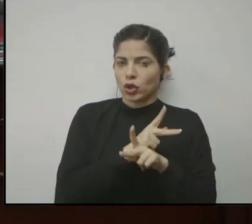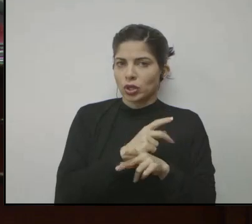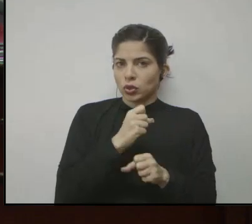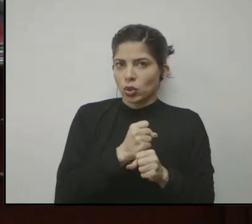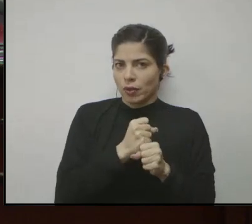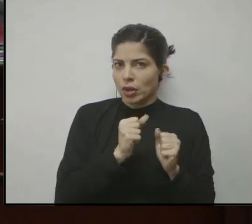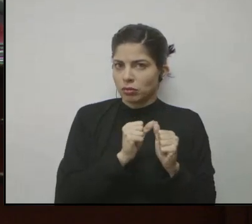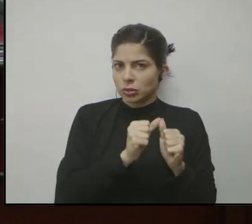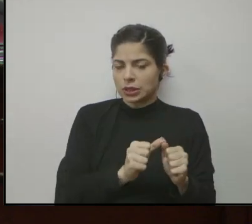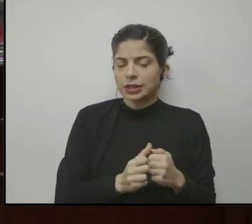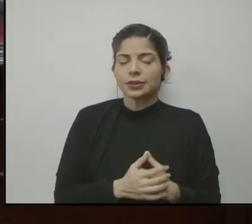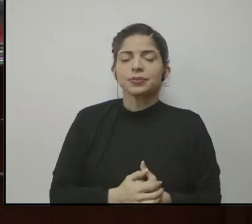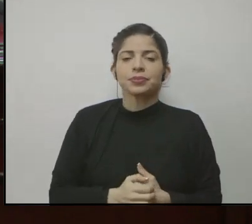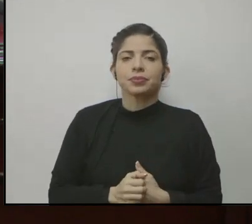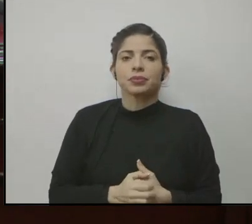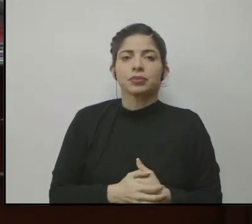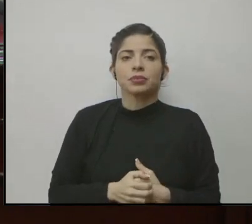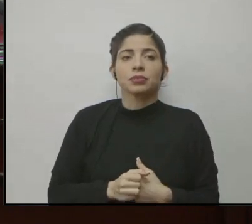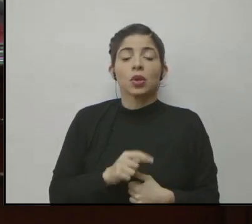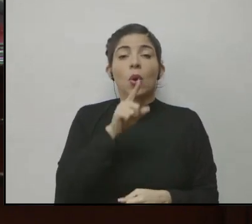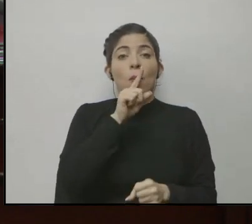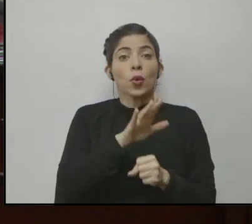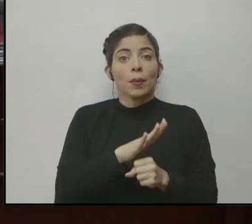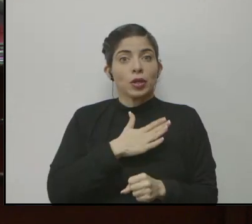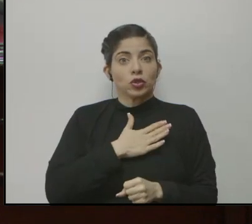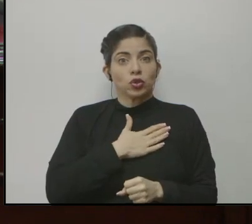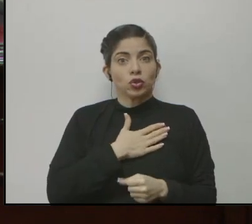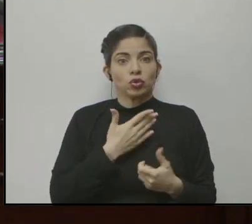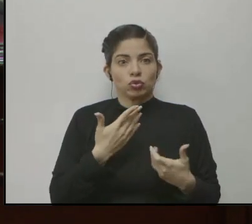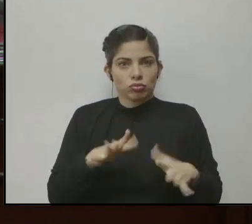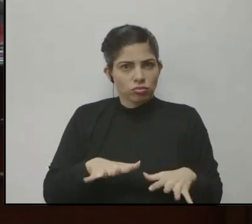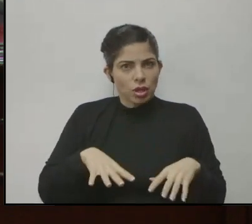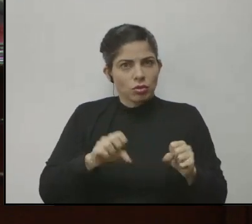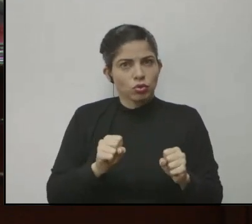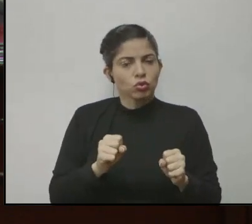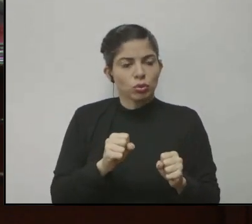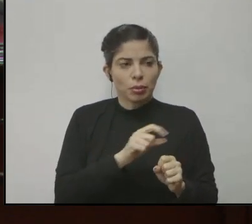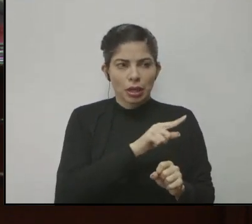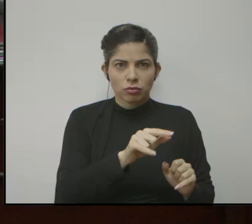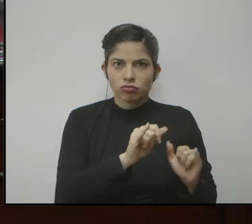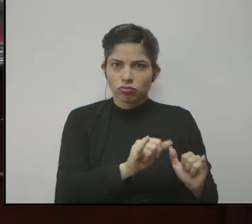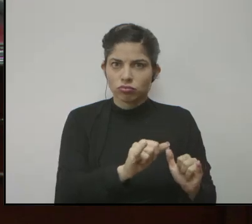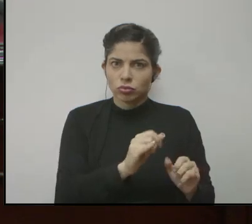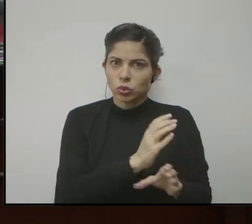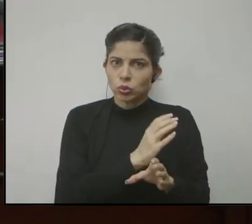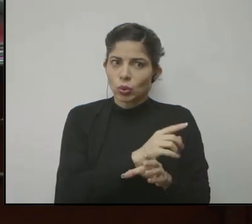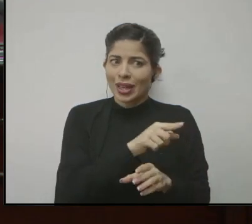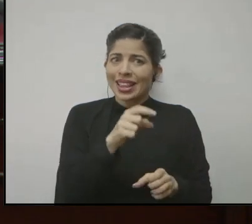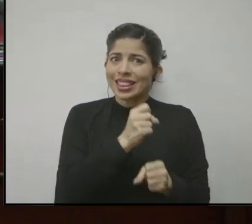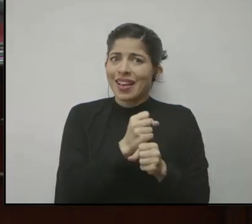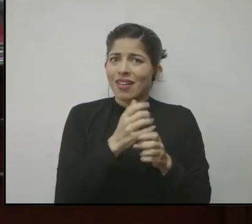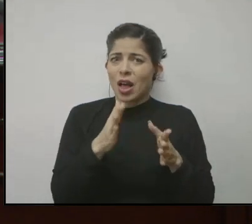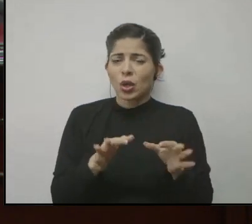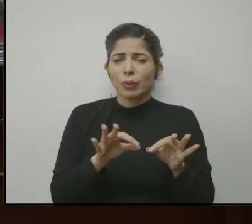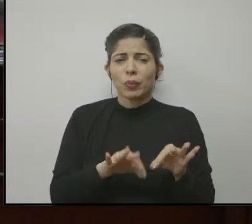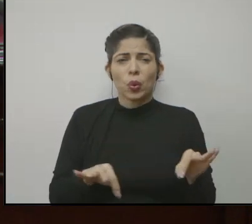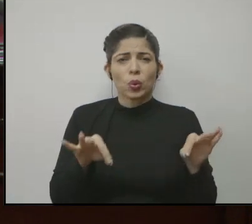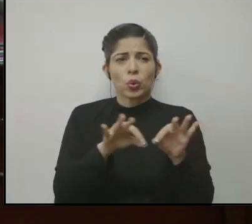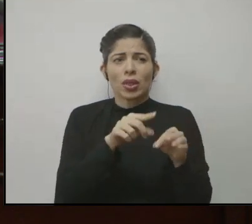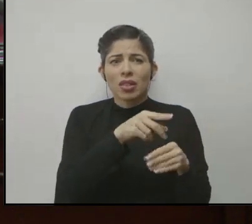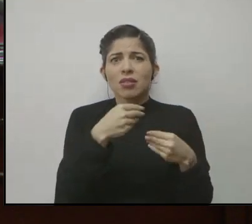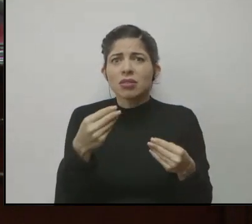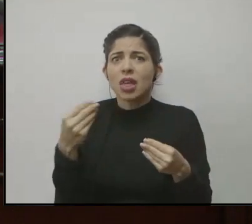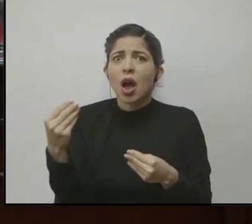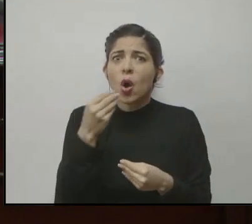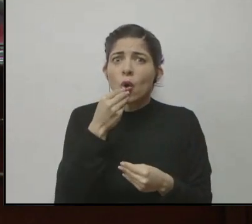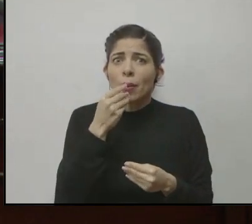laboral. Es un compromiso que yo personalmente he asumido con ellas. Son de las trabajadoras más importantes. Dan de comer